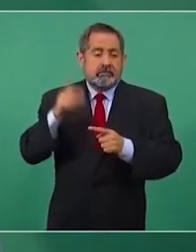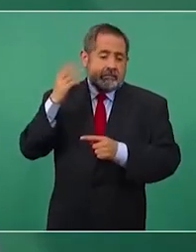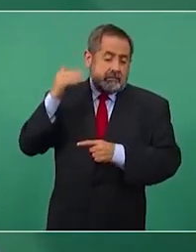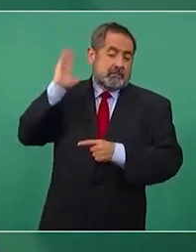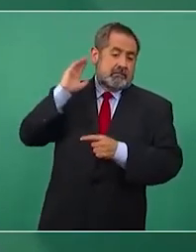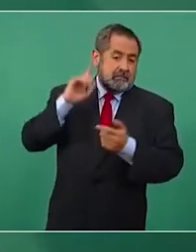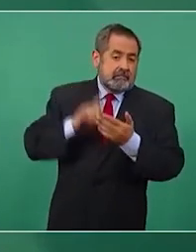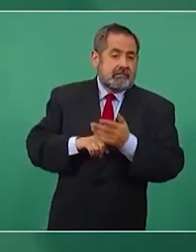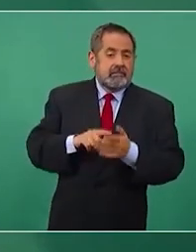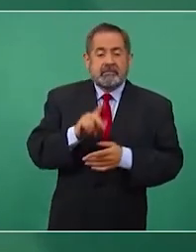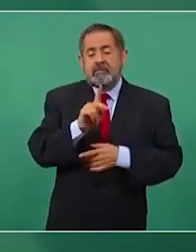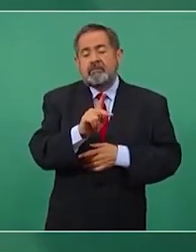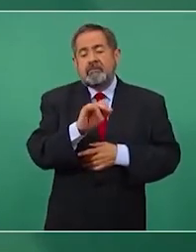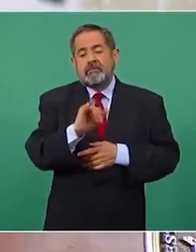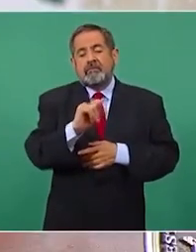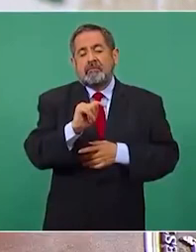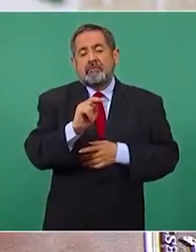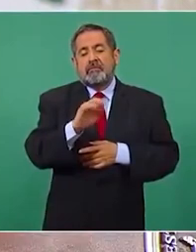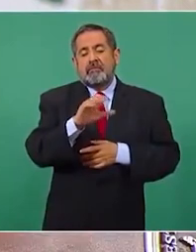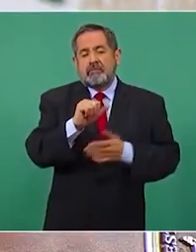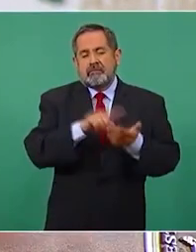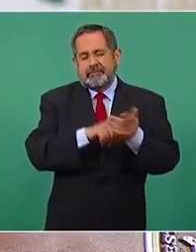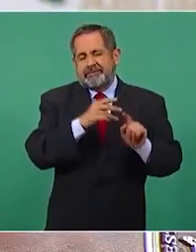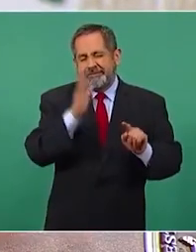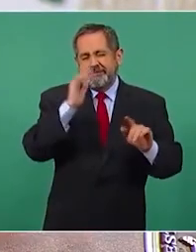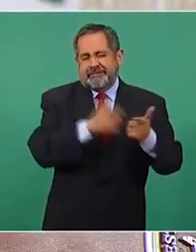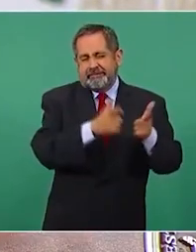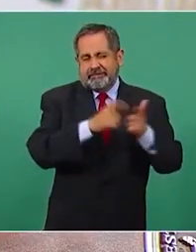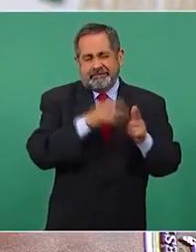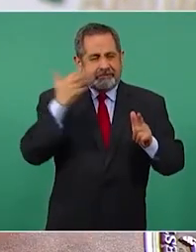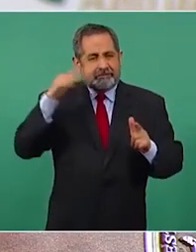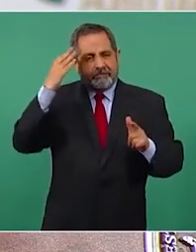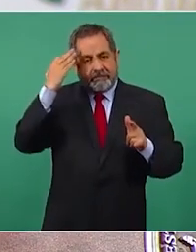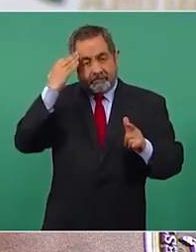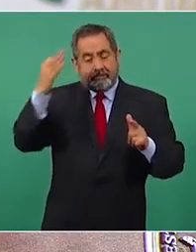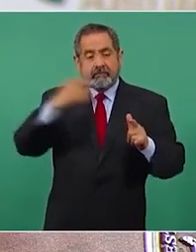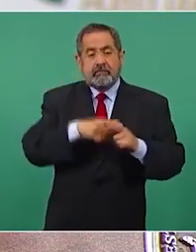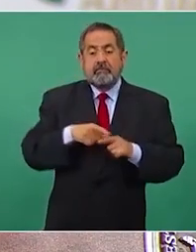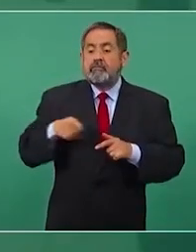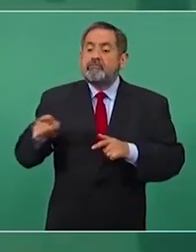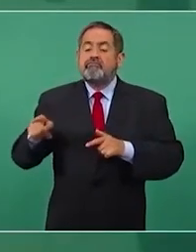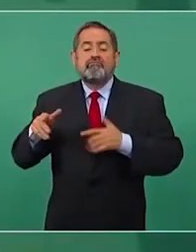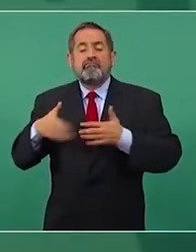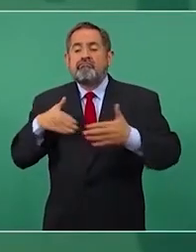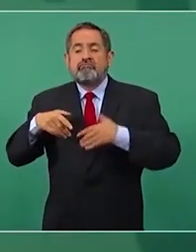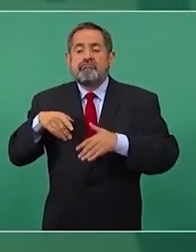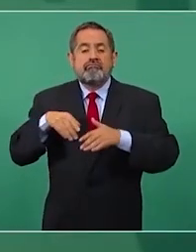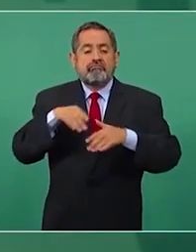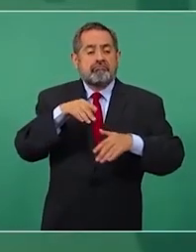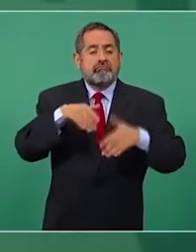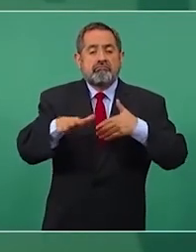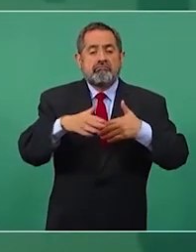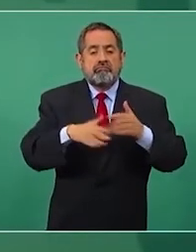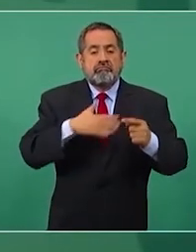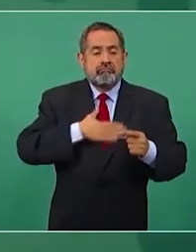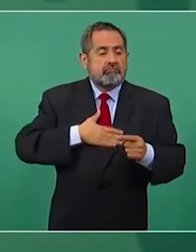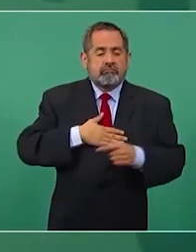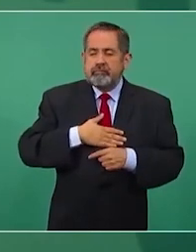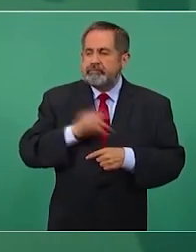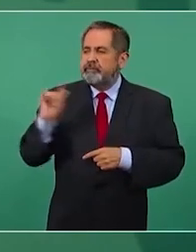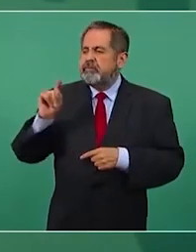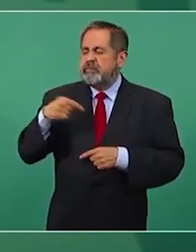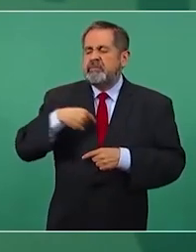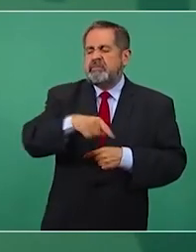de su tiempo, cuando iban al baño decían, voy al Juárez.